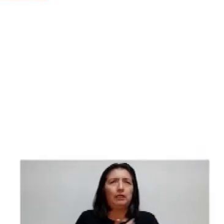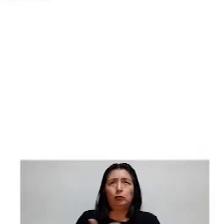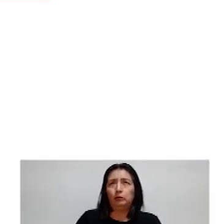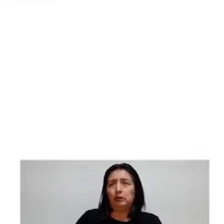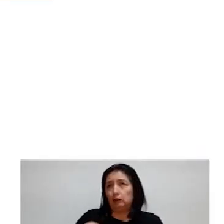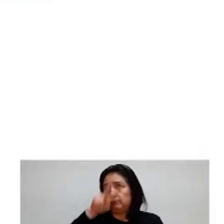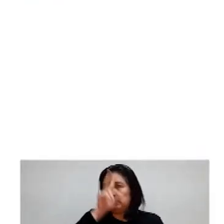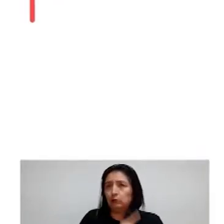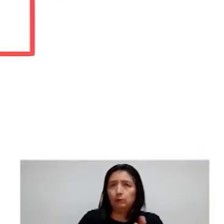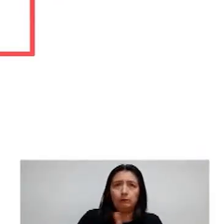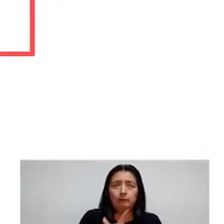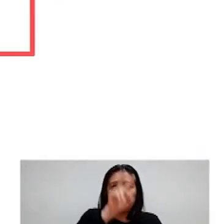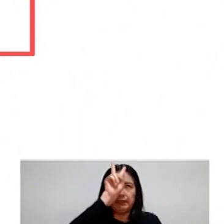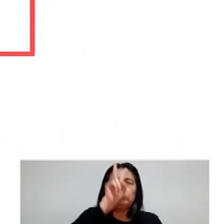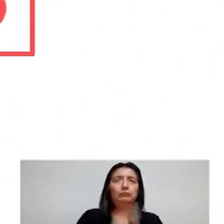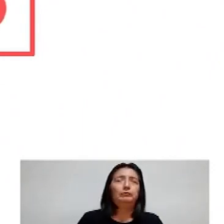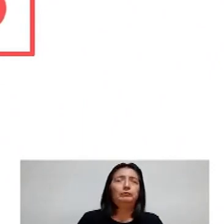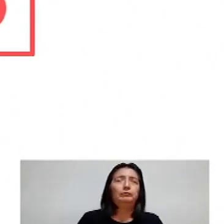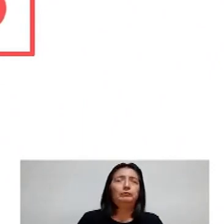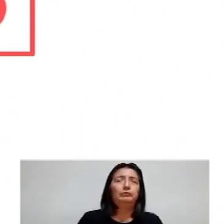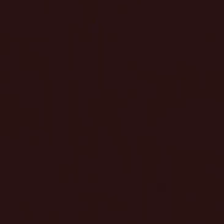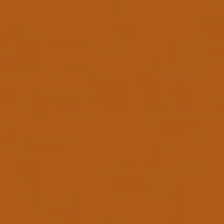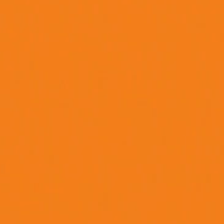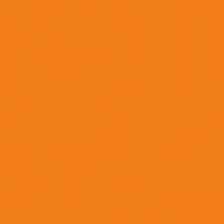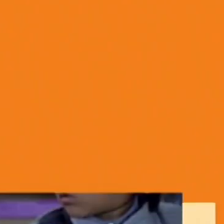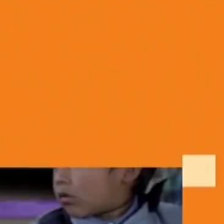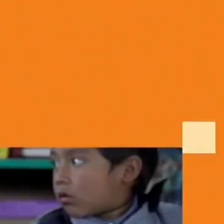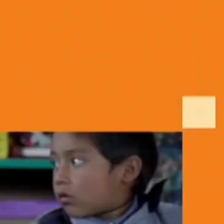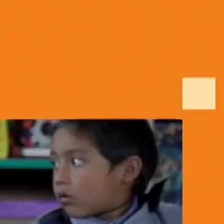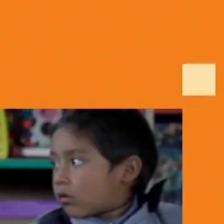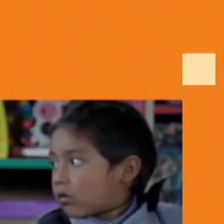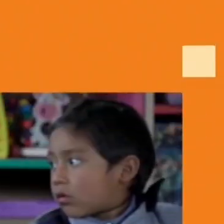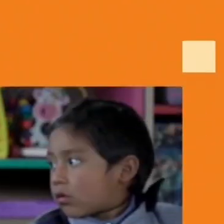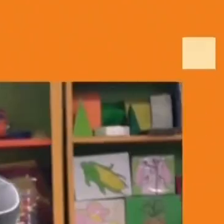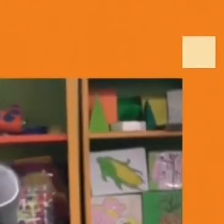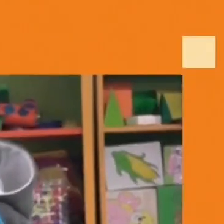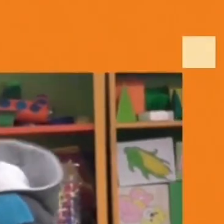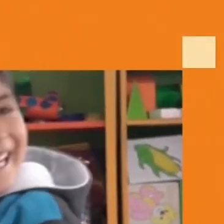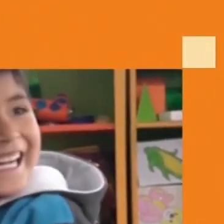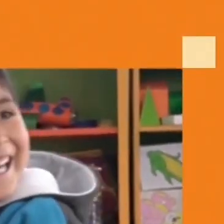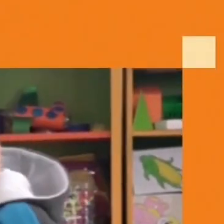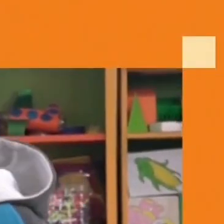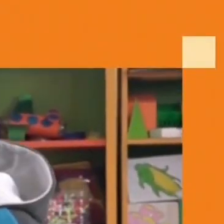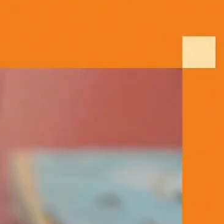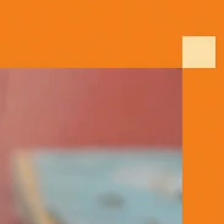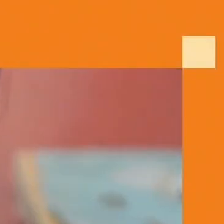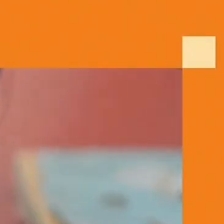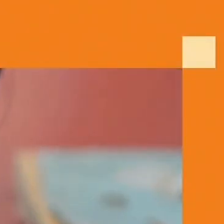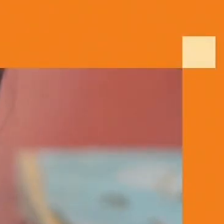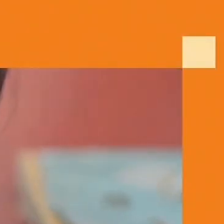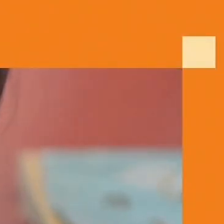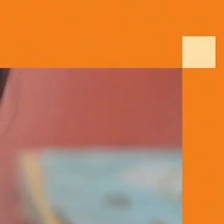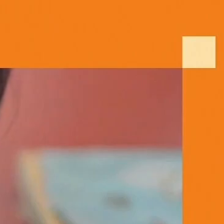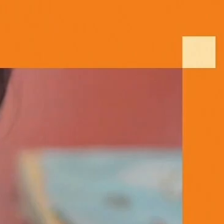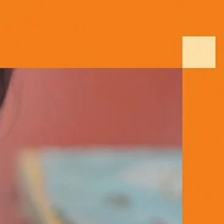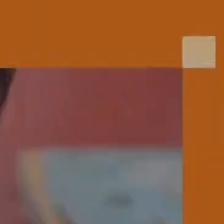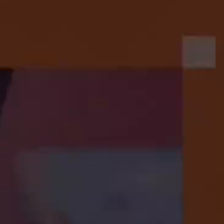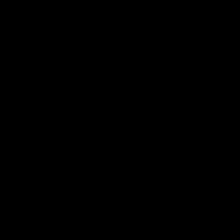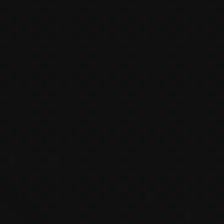Gobierno del Perú. El Perú primero. Estamos viendo Aprendo en Casa Primaria.